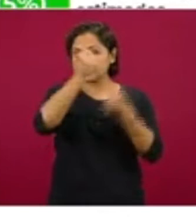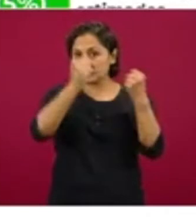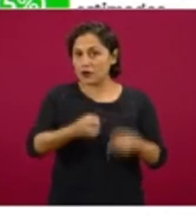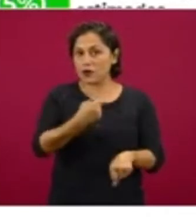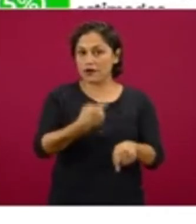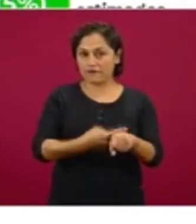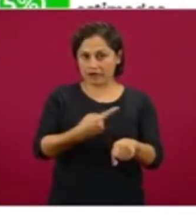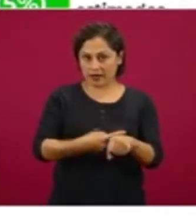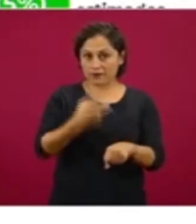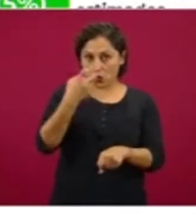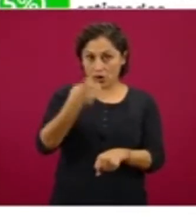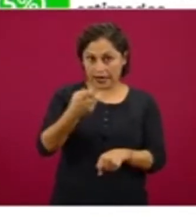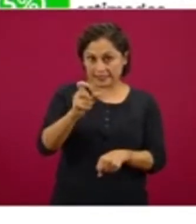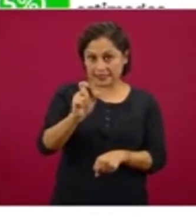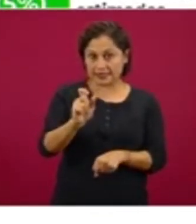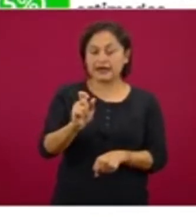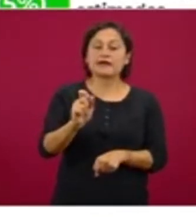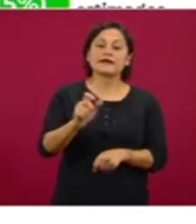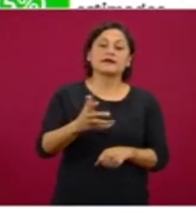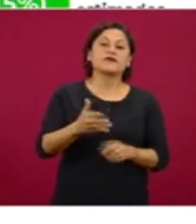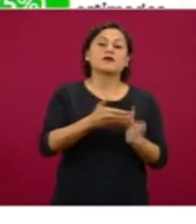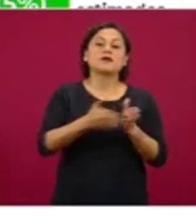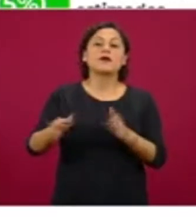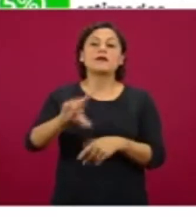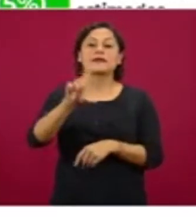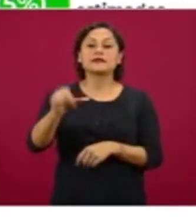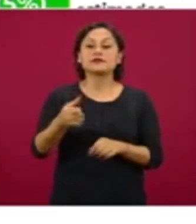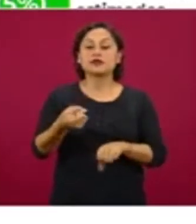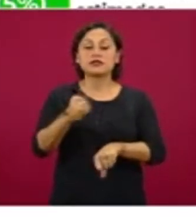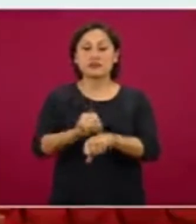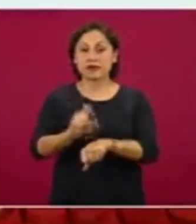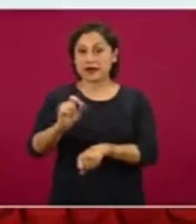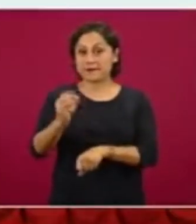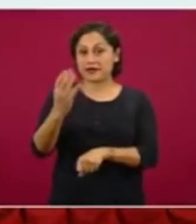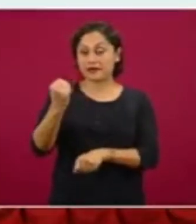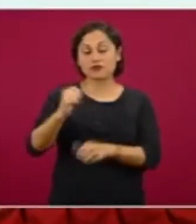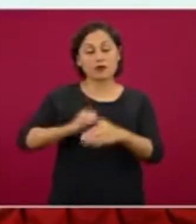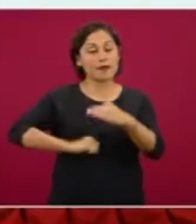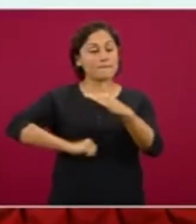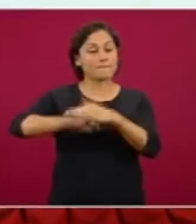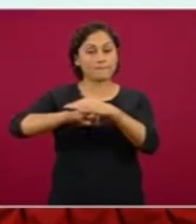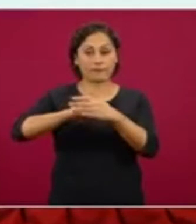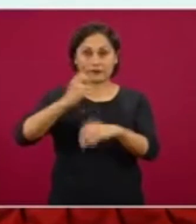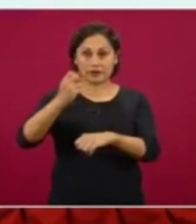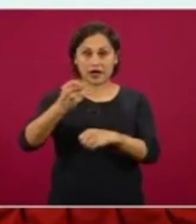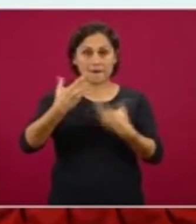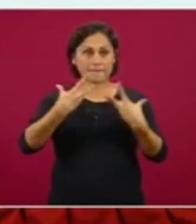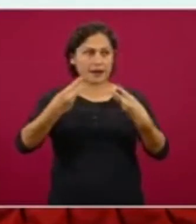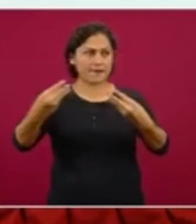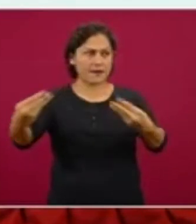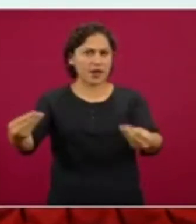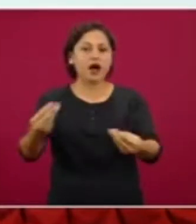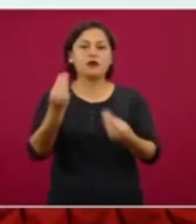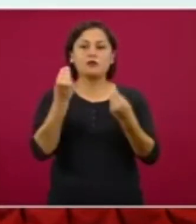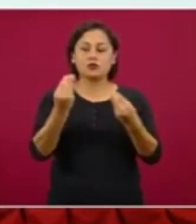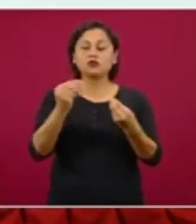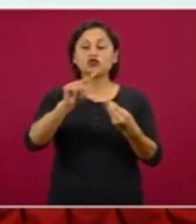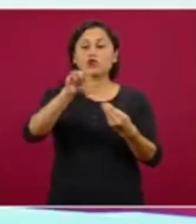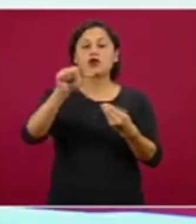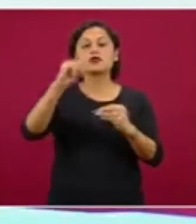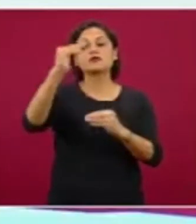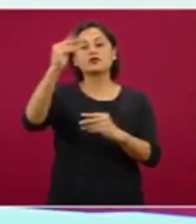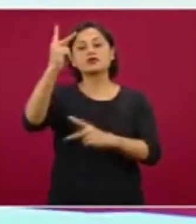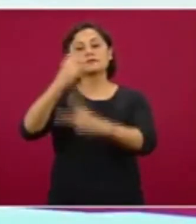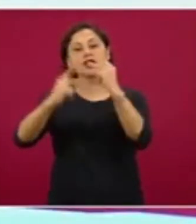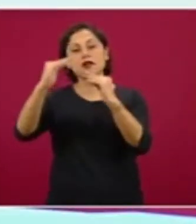y llegamos a un punto máximo exactamente en la semana 29, la última semana de julio y desde entonces tenemos un descenso que ha